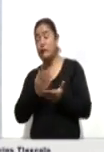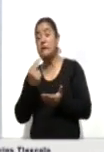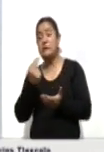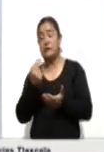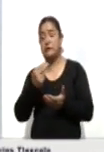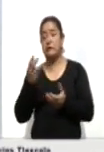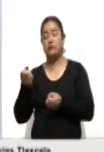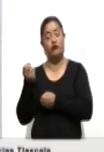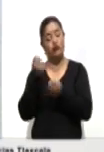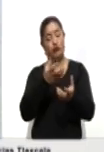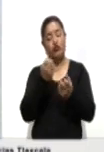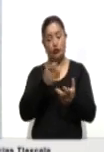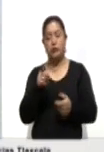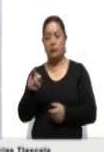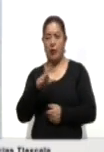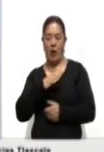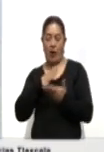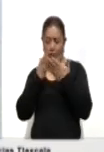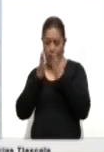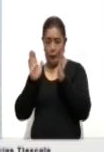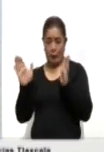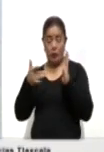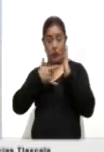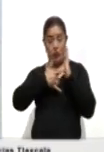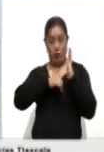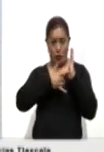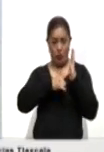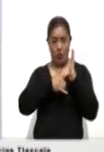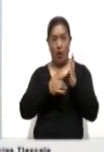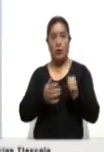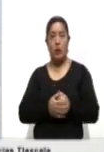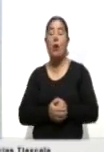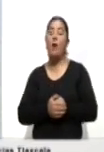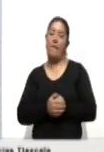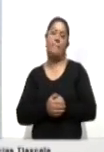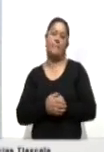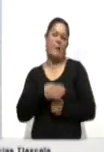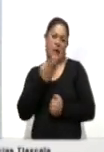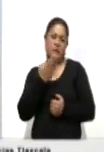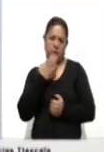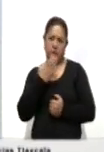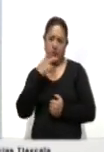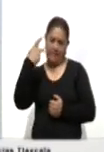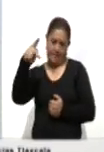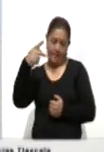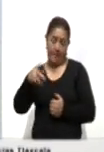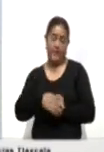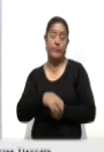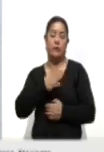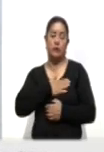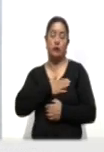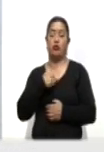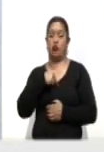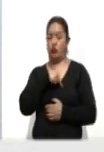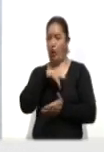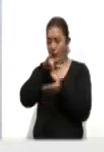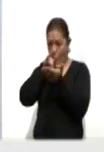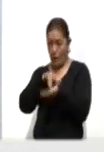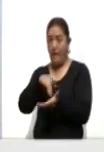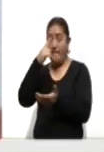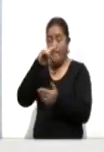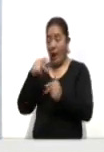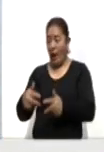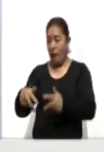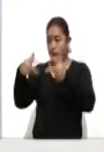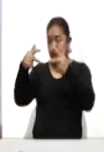Y pues estamos dando toda la apertura para que lo hagan en el horario que sea el mejor para ellos, siempre y cuando podamos apoyar para tener la sana distancia.